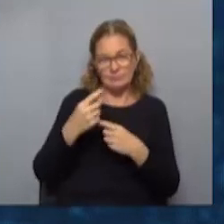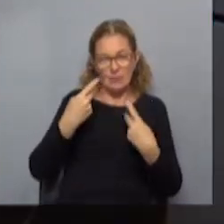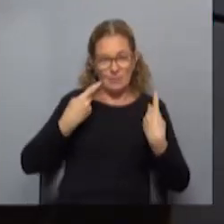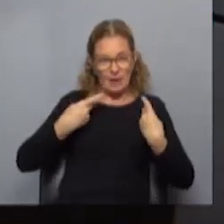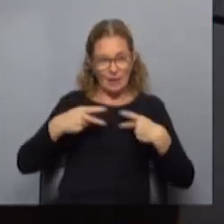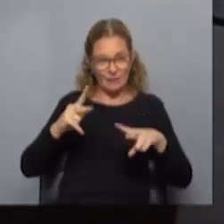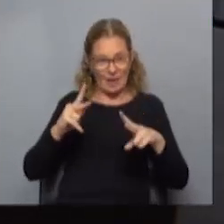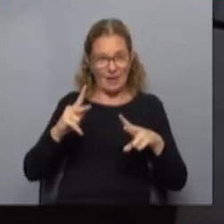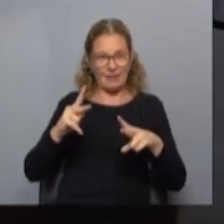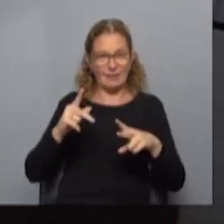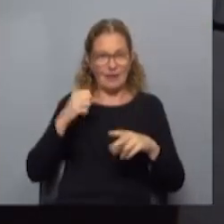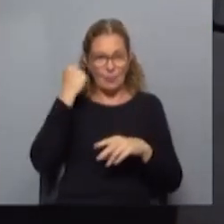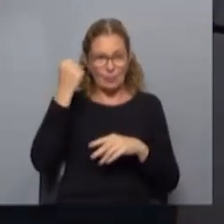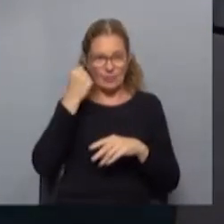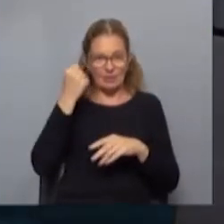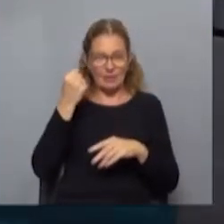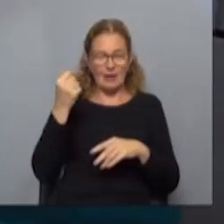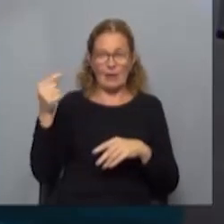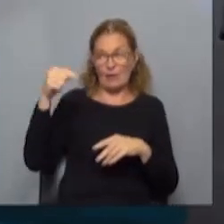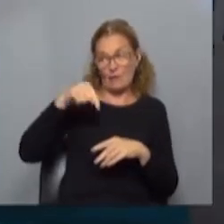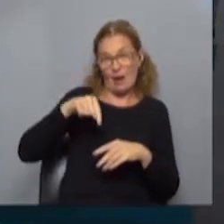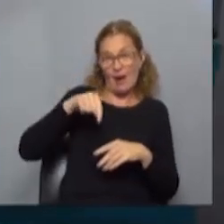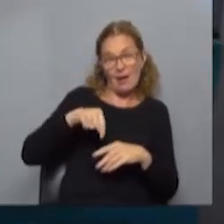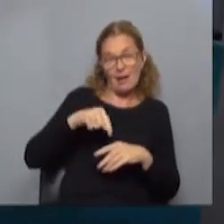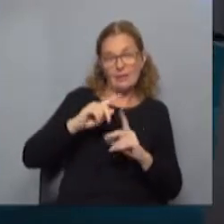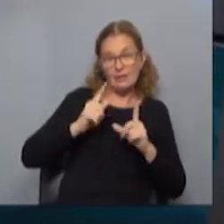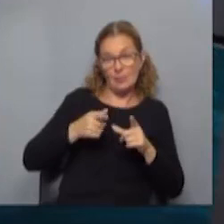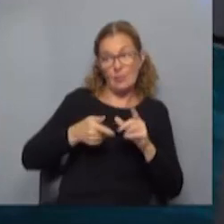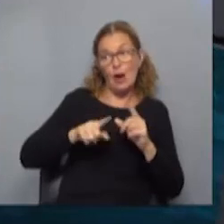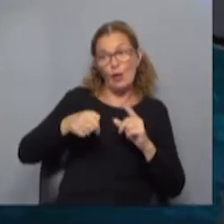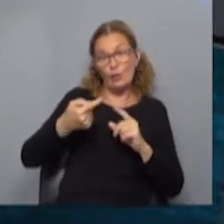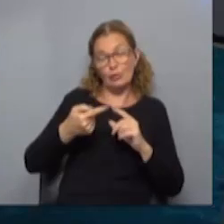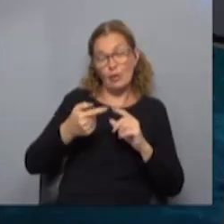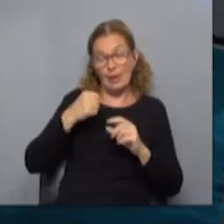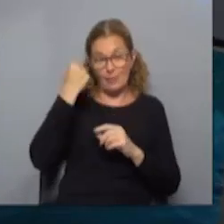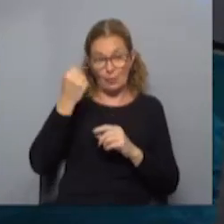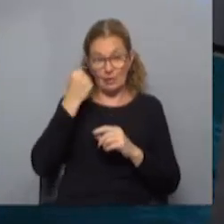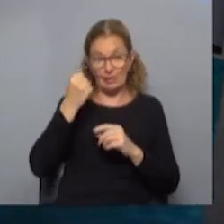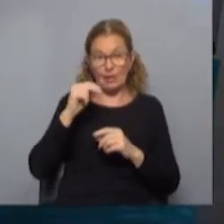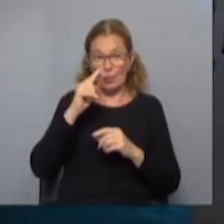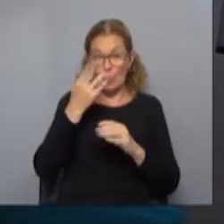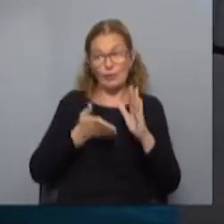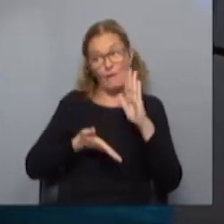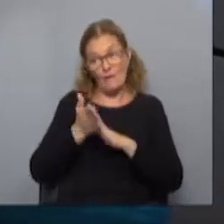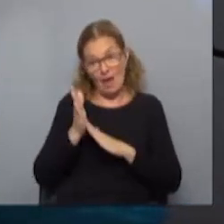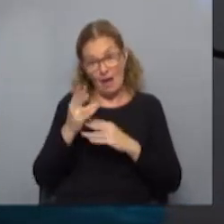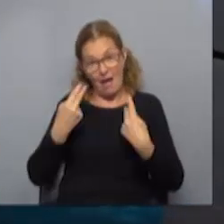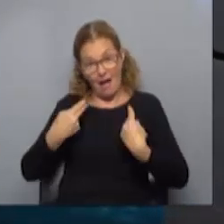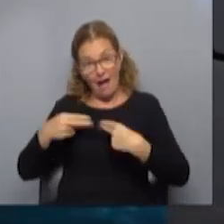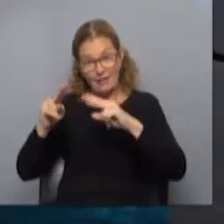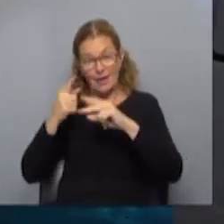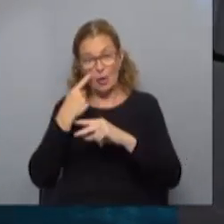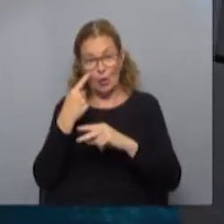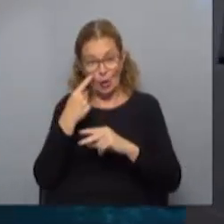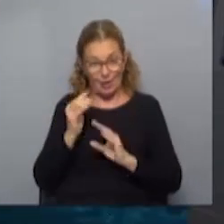viajes receptivos es importante que vengan los turistas, pero también para los emisores es fundamental que el uruguayo viaje y